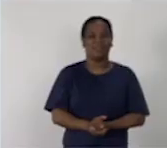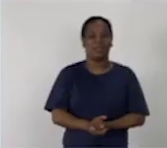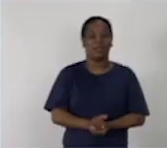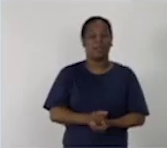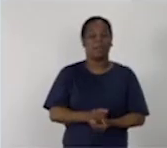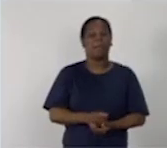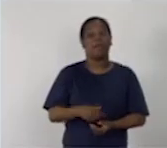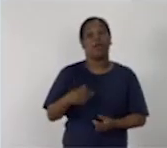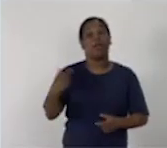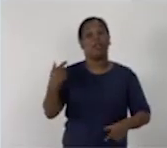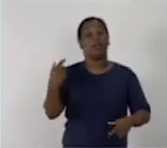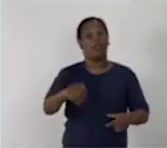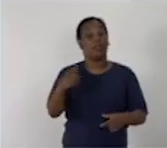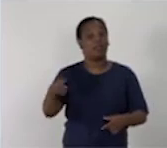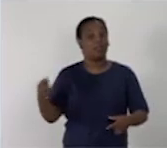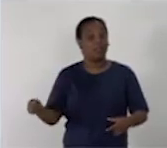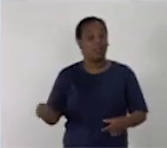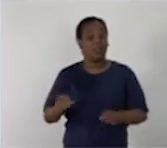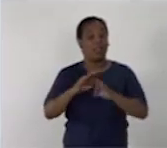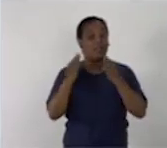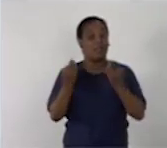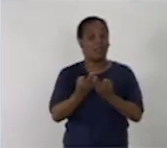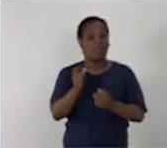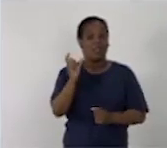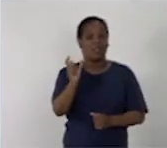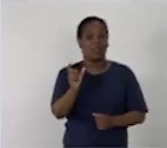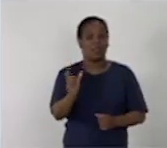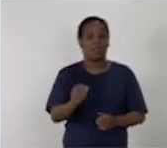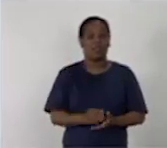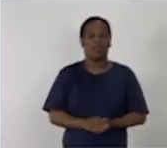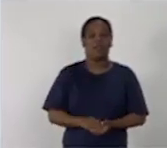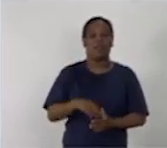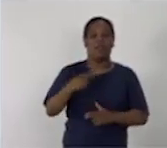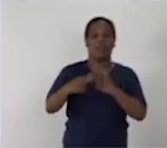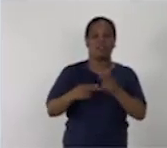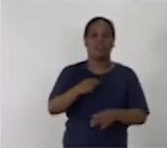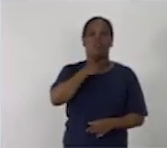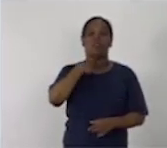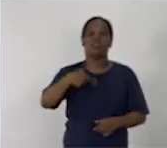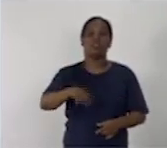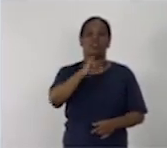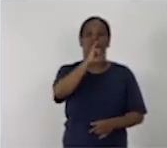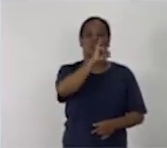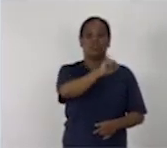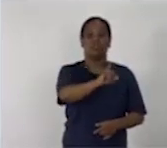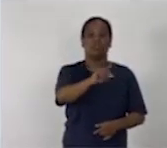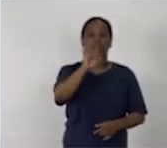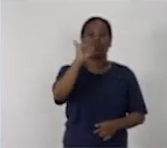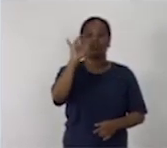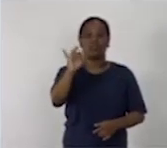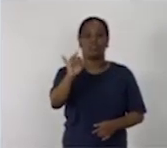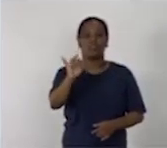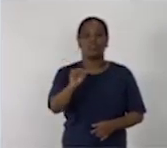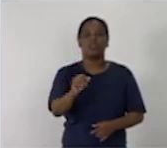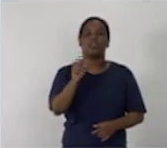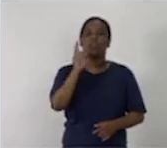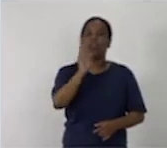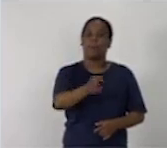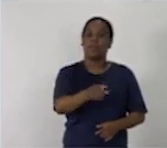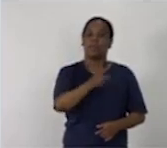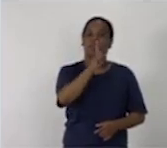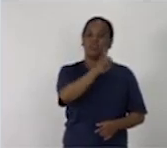ejercitar la formación de familias de palabras, van a realizar los ejercicios 6 y 7 de las páginas